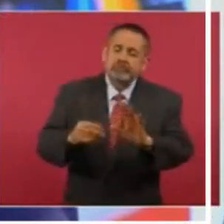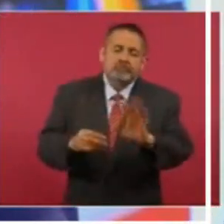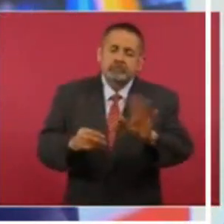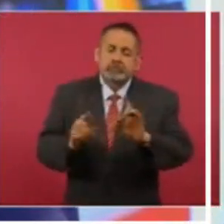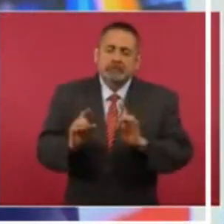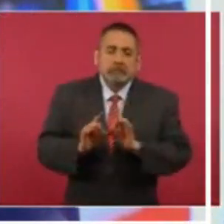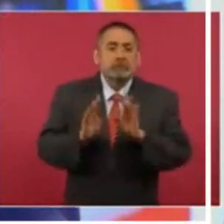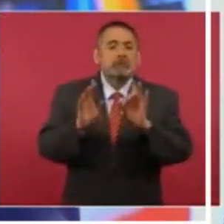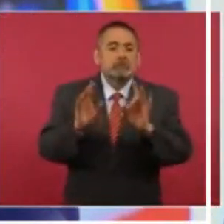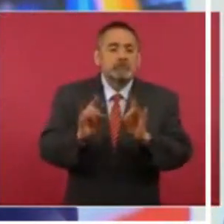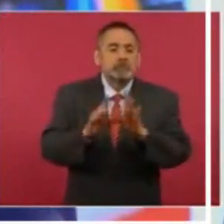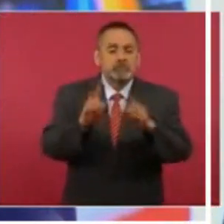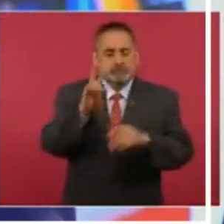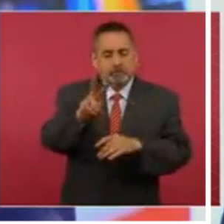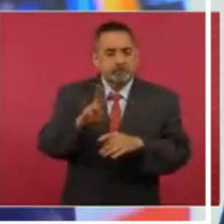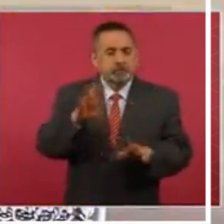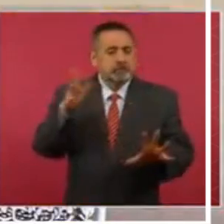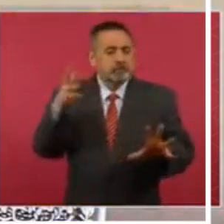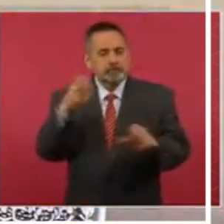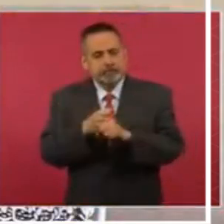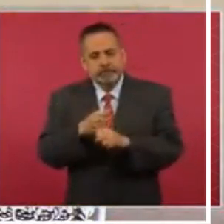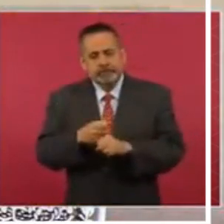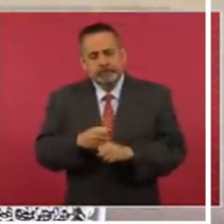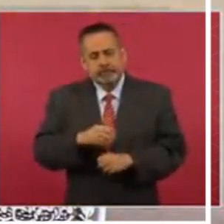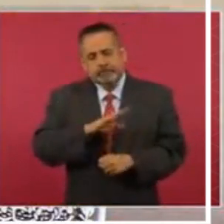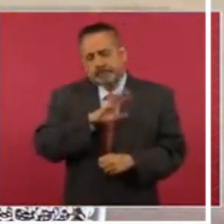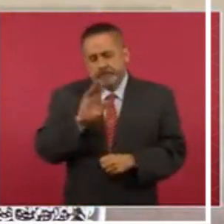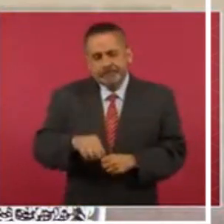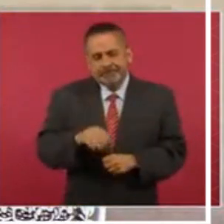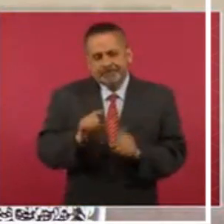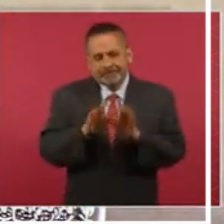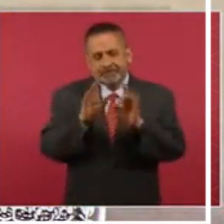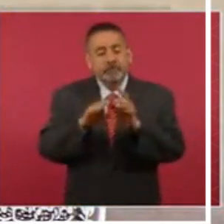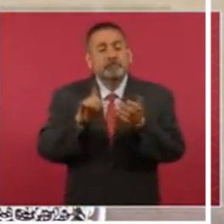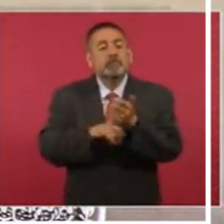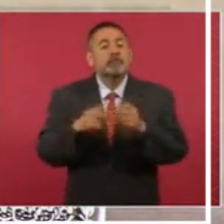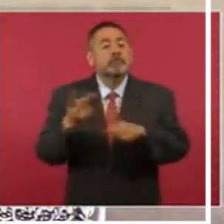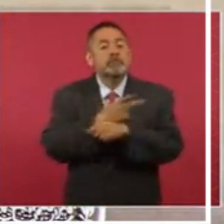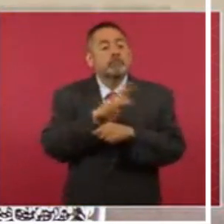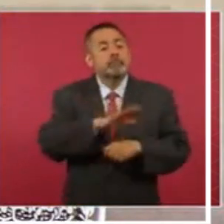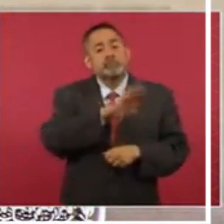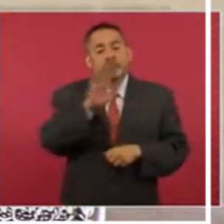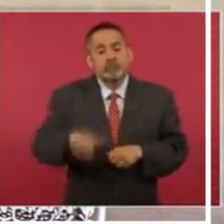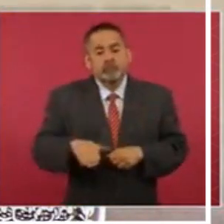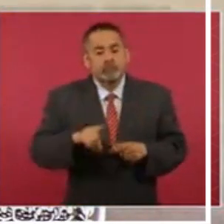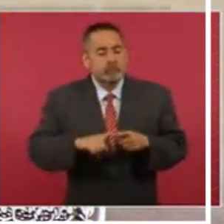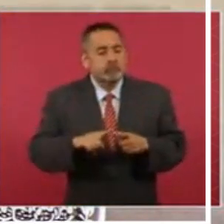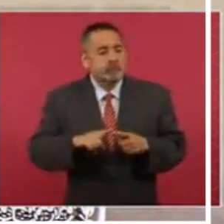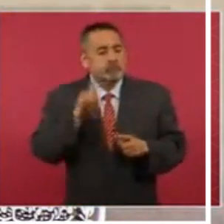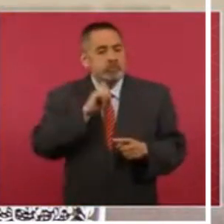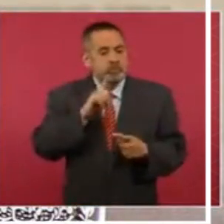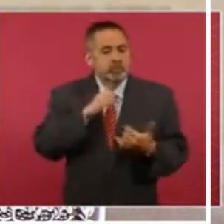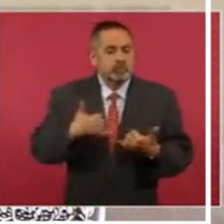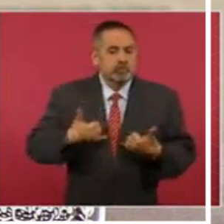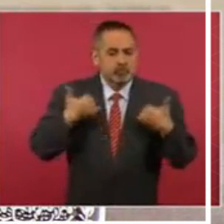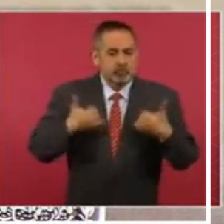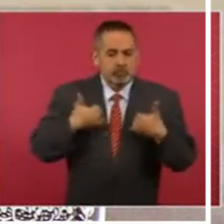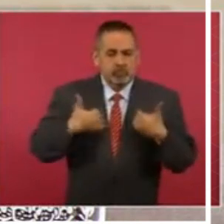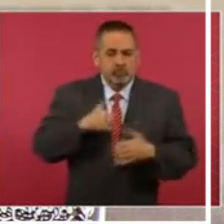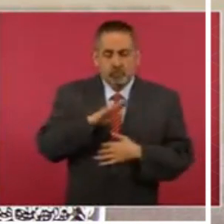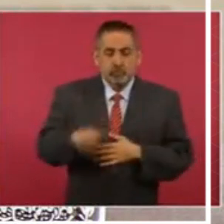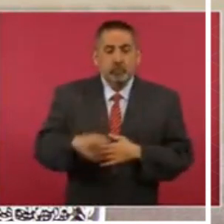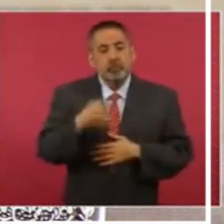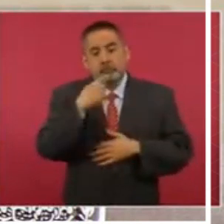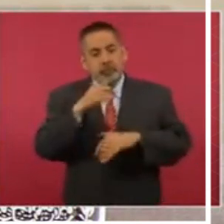trágico accidente, del terrible accidente que tuvimos en donde falleció una joven, primero quiero